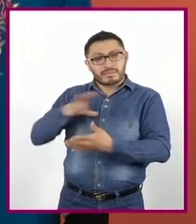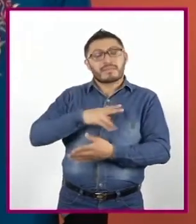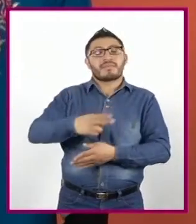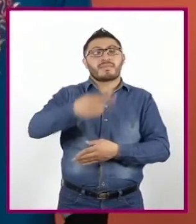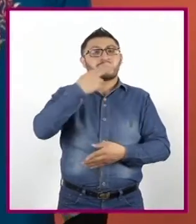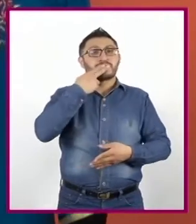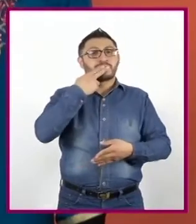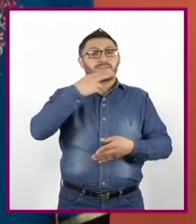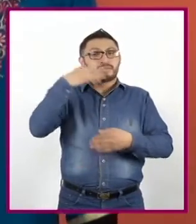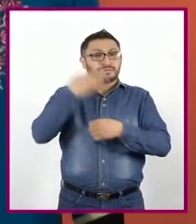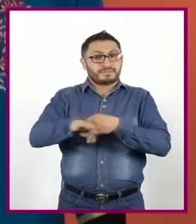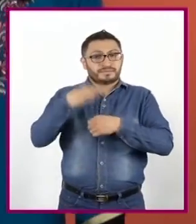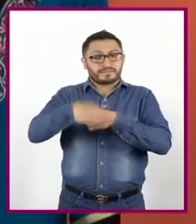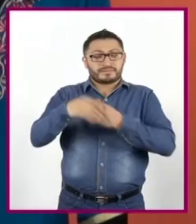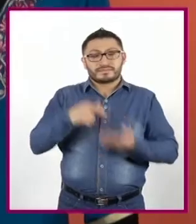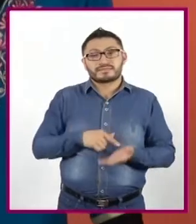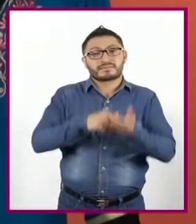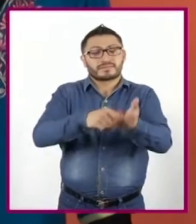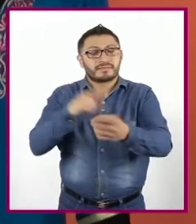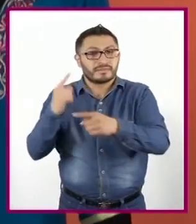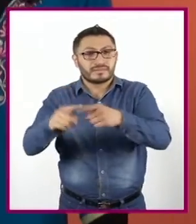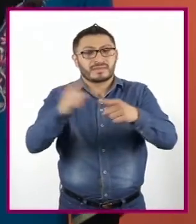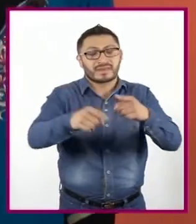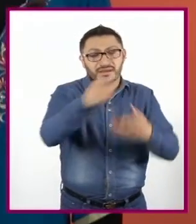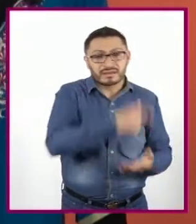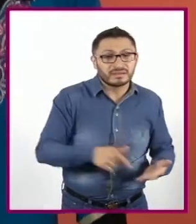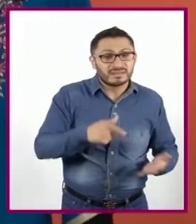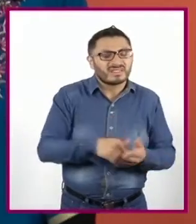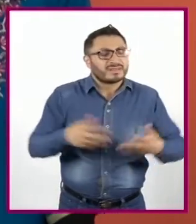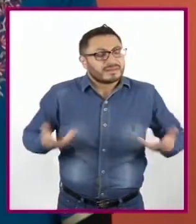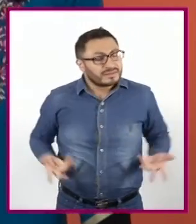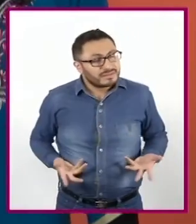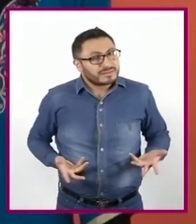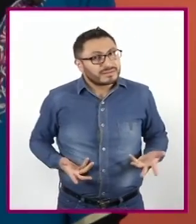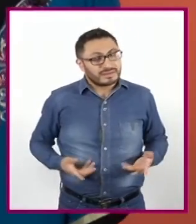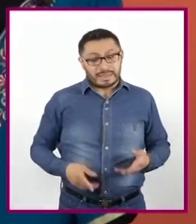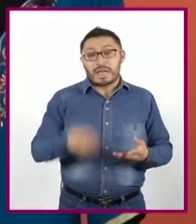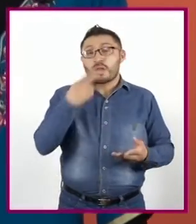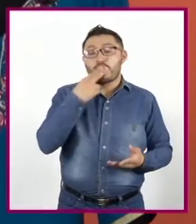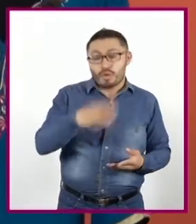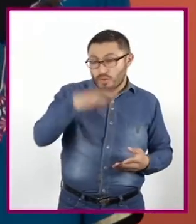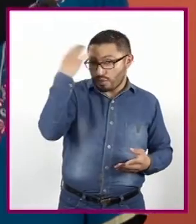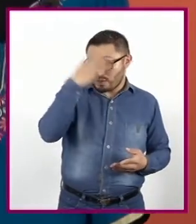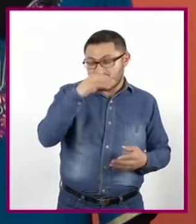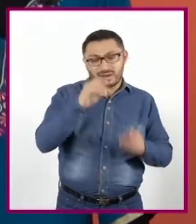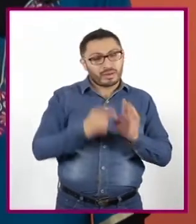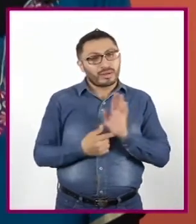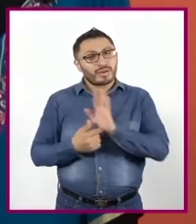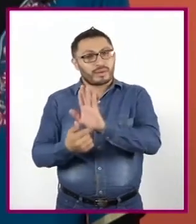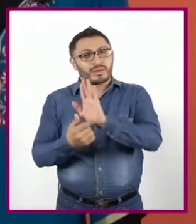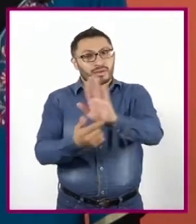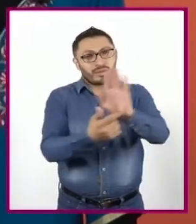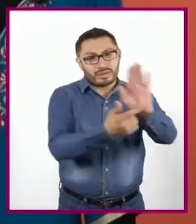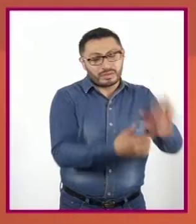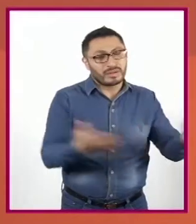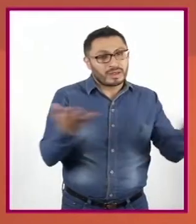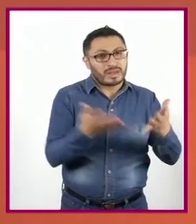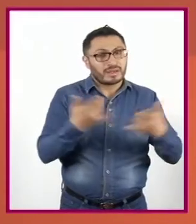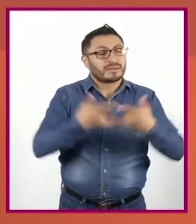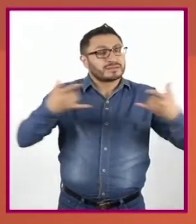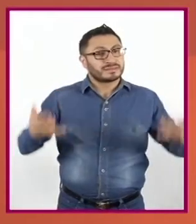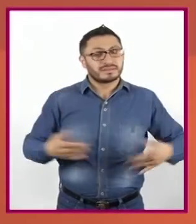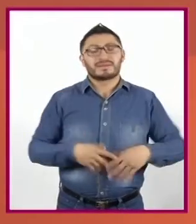ocupar Mientras proponemos diversos espacios Para que por medio de fotografías Que las vamos mostrando Generemos nuestra historia